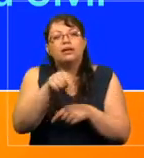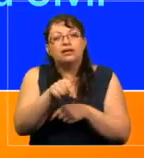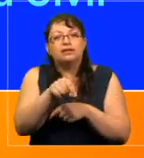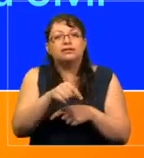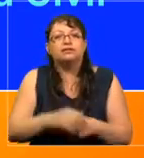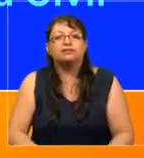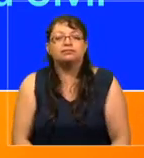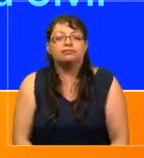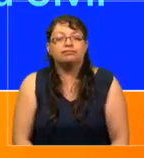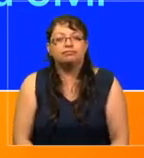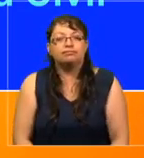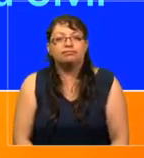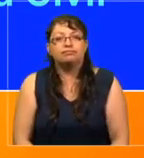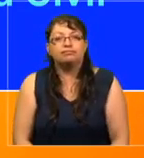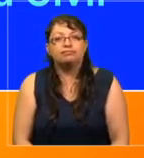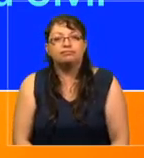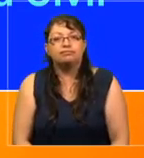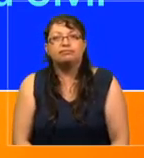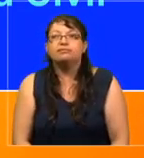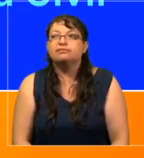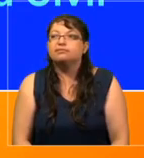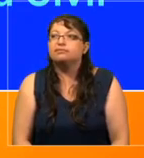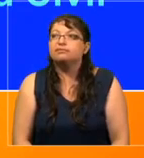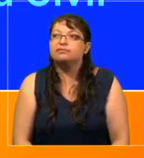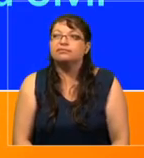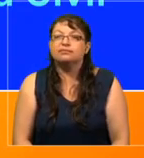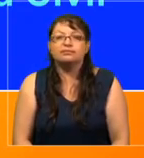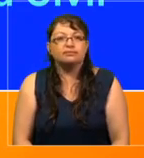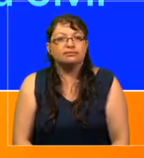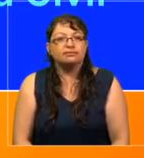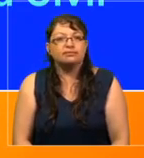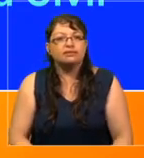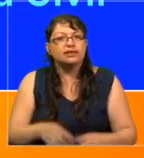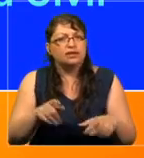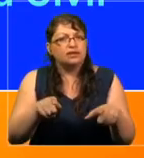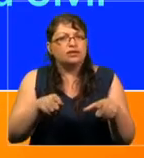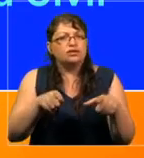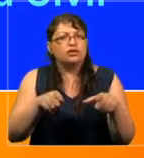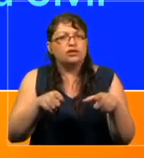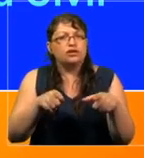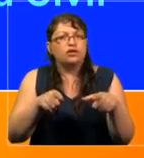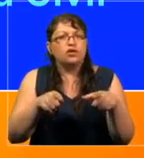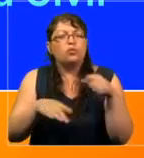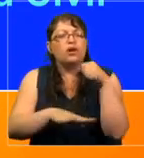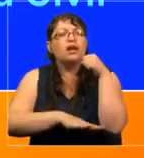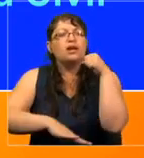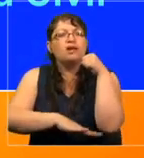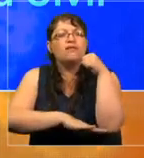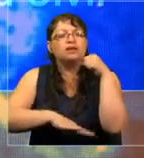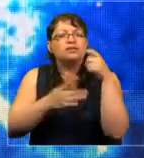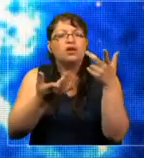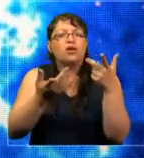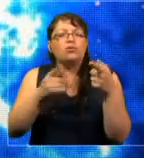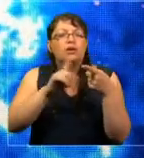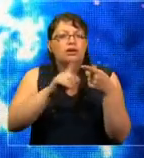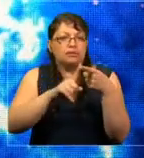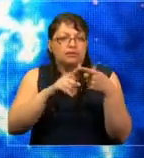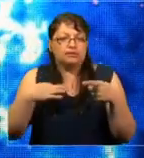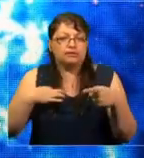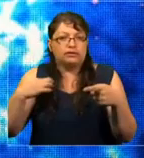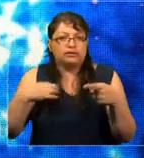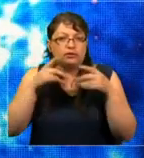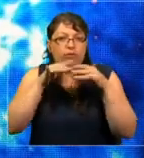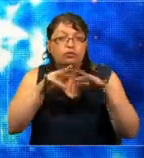fundación de las posibilidades que tiene la participación cívica. Pero hay un elemento muy